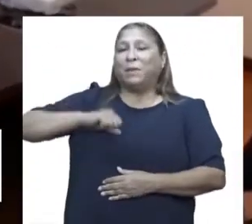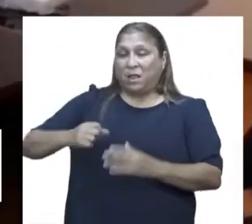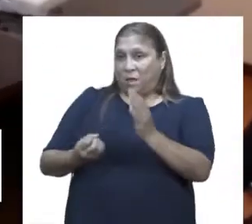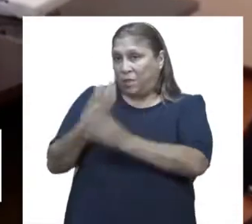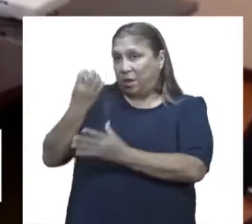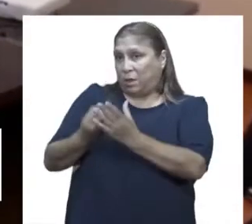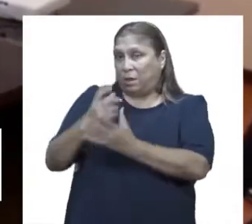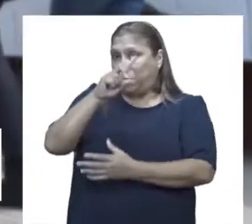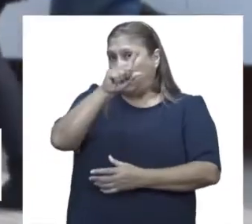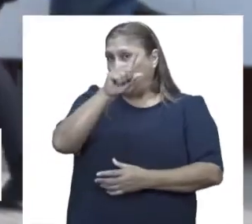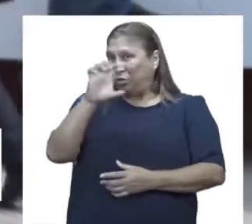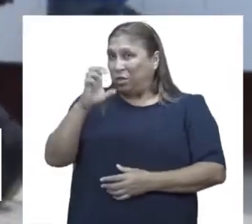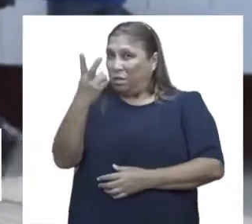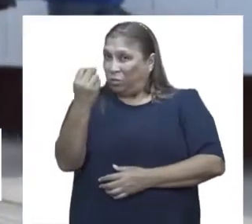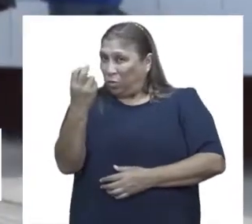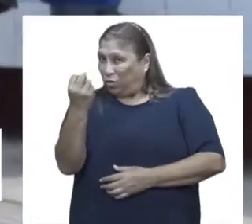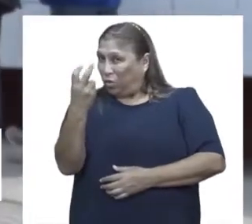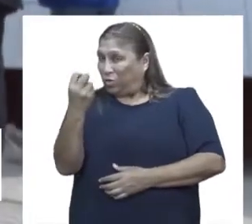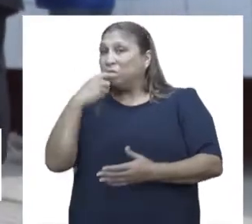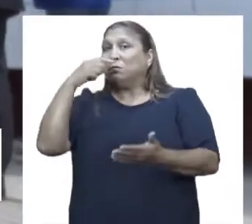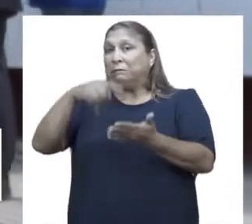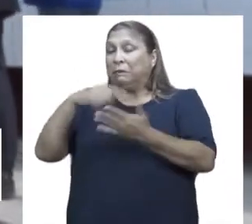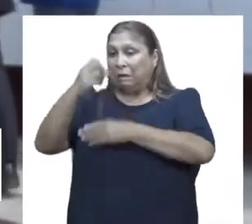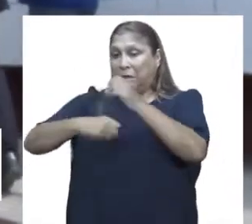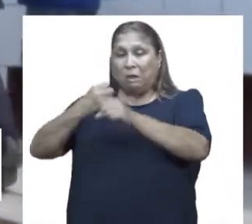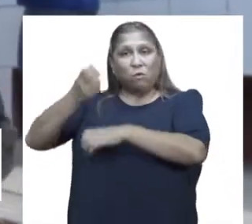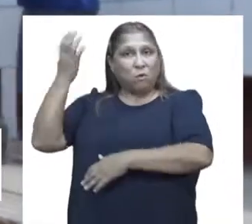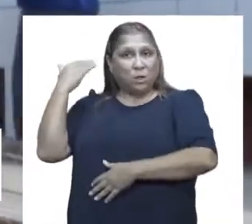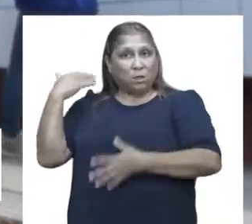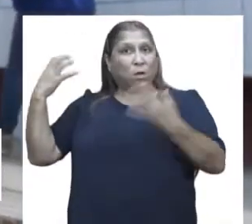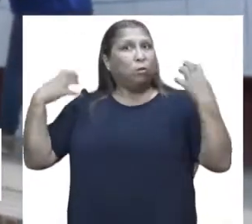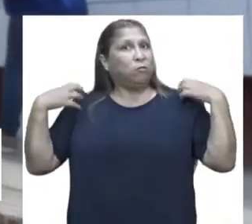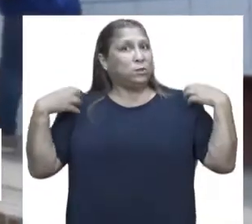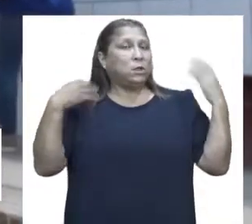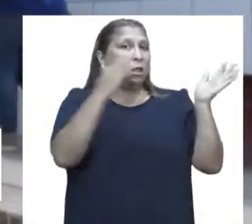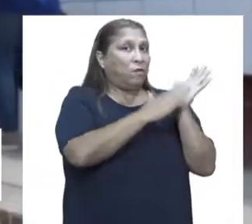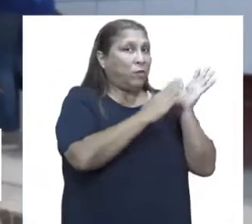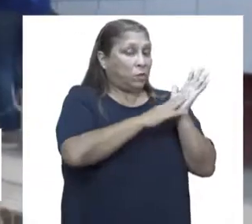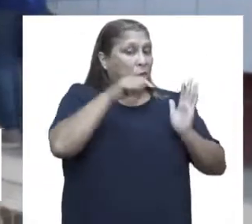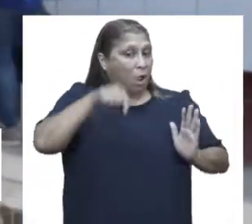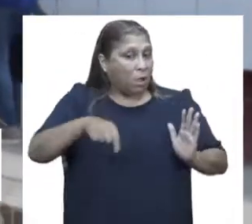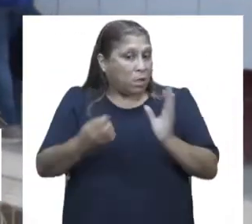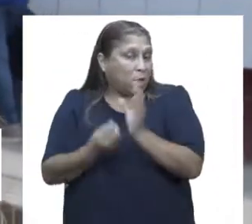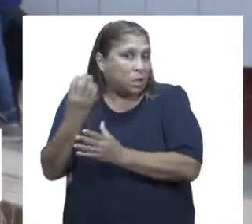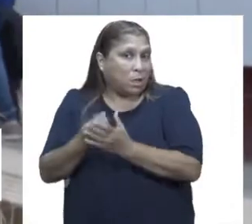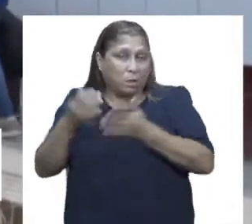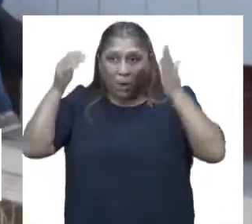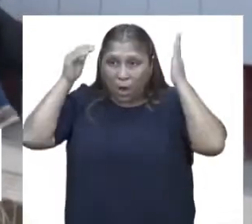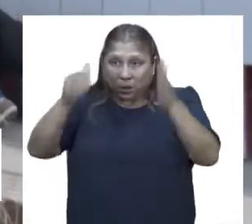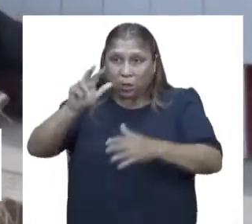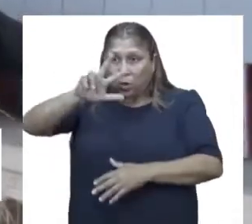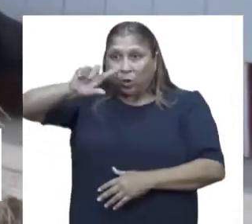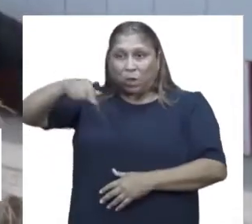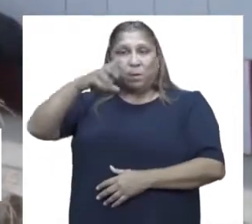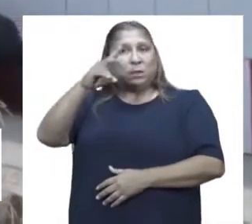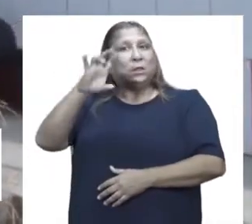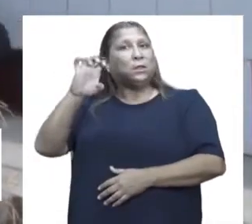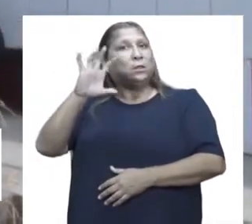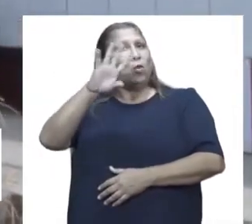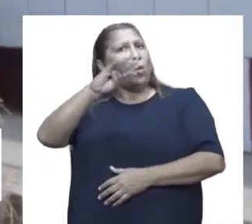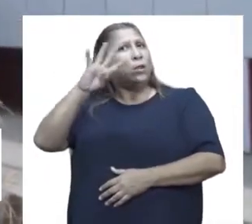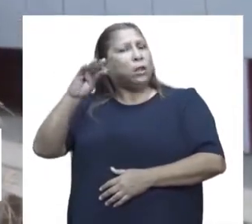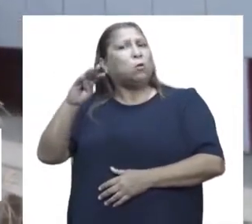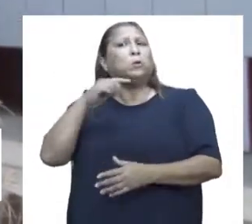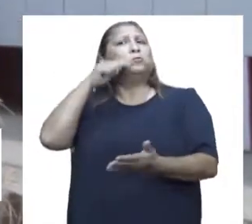Arequipa, con 112. Cabe señalar que durante el año pasado, la Oficina Defensorial en esta ciudad atendió 3.744 casos,